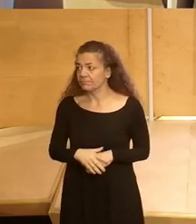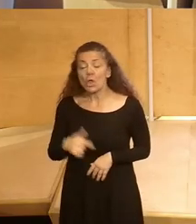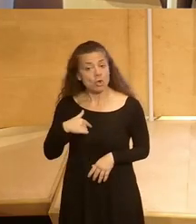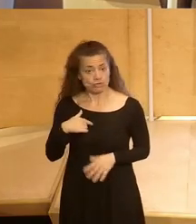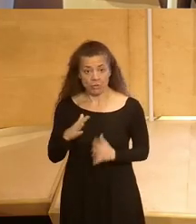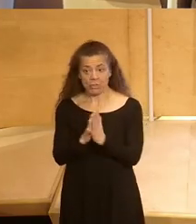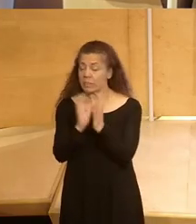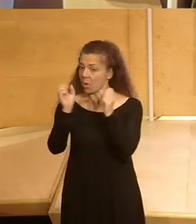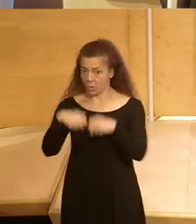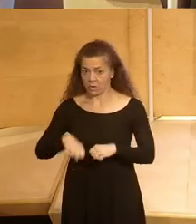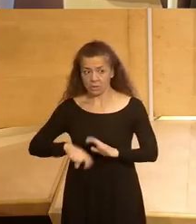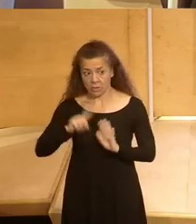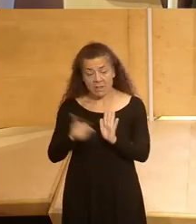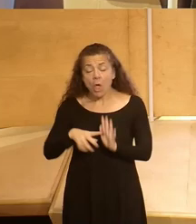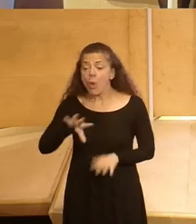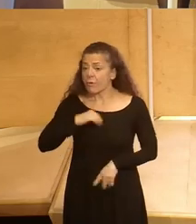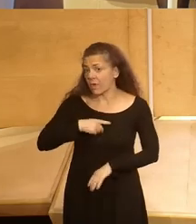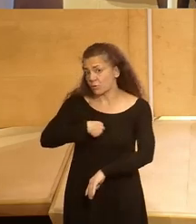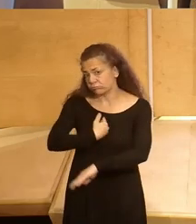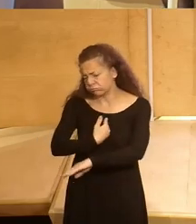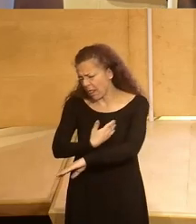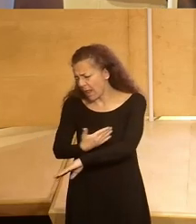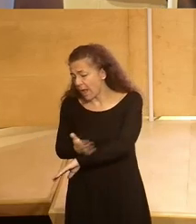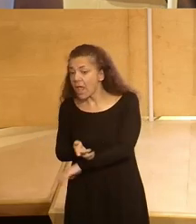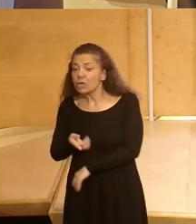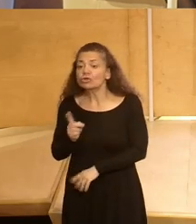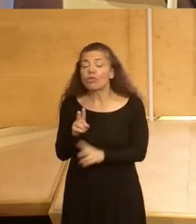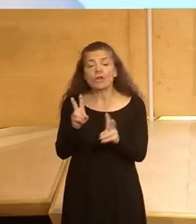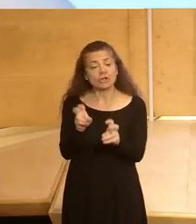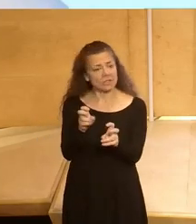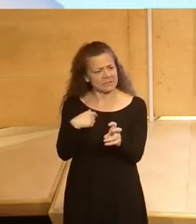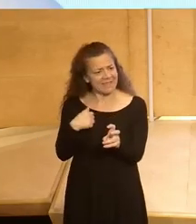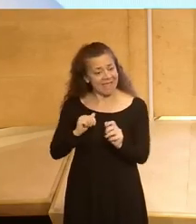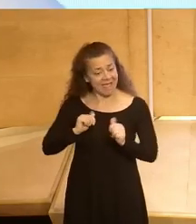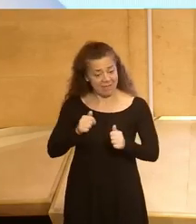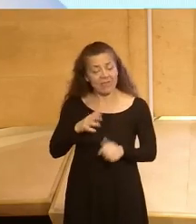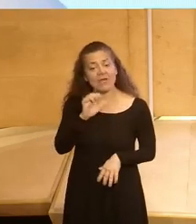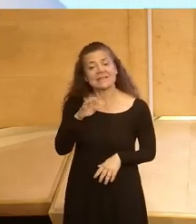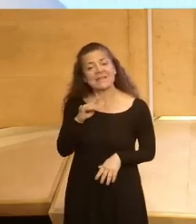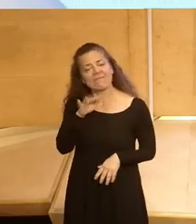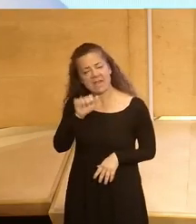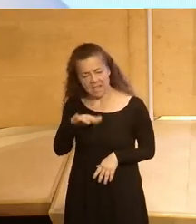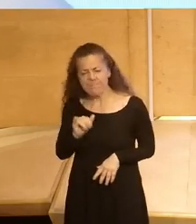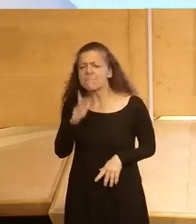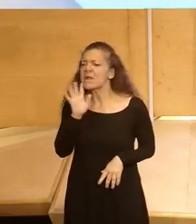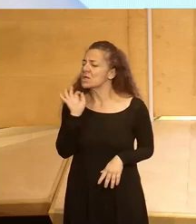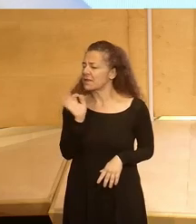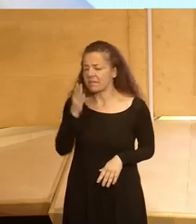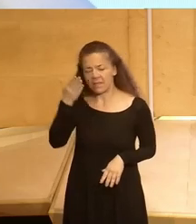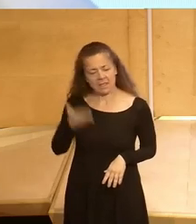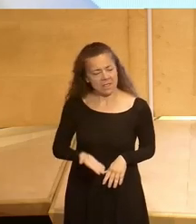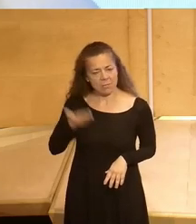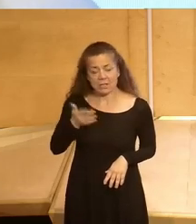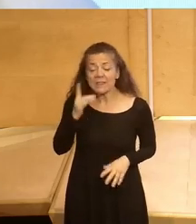totalmente de acuerdo podríamos estar dos horas hablando solo de los temas que ha suscitado Estefania pero me parece fundamental